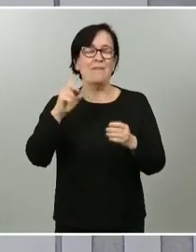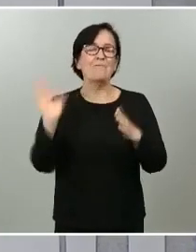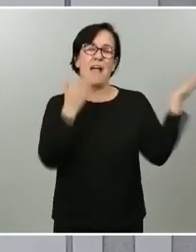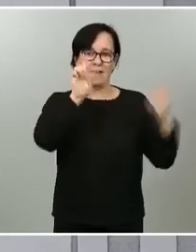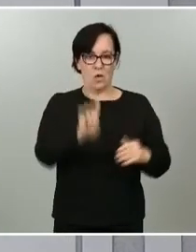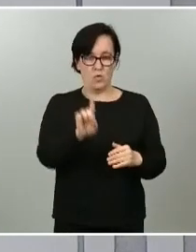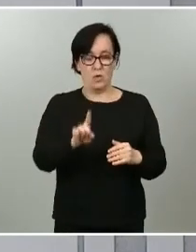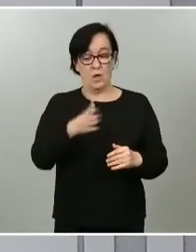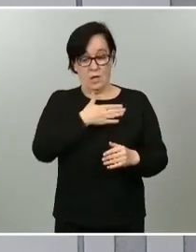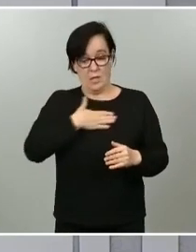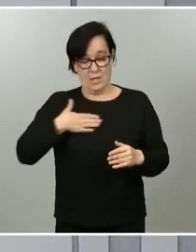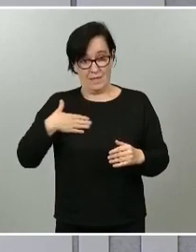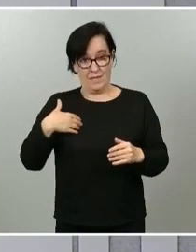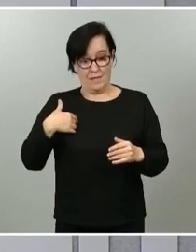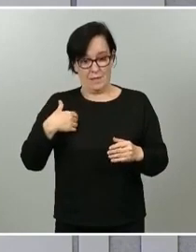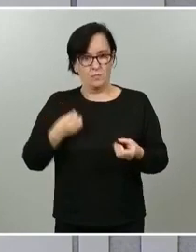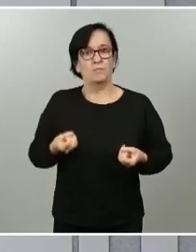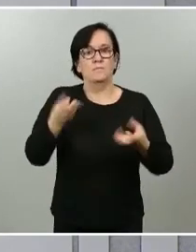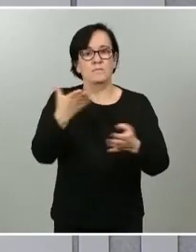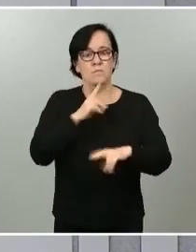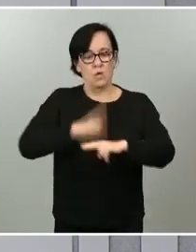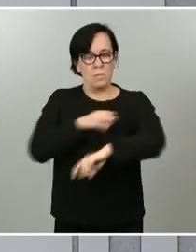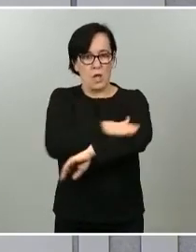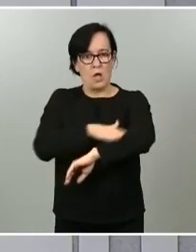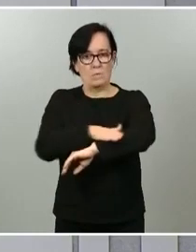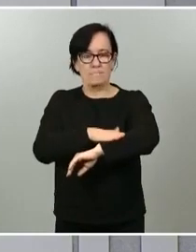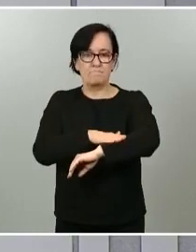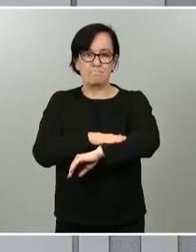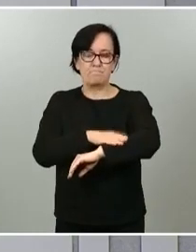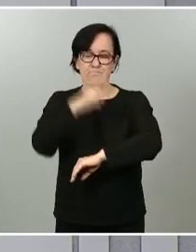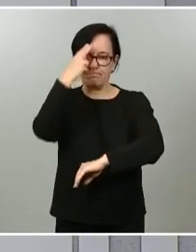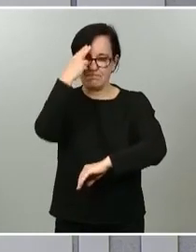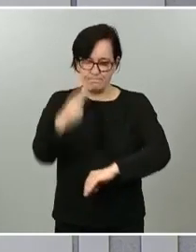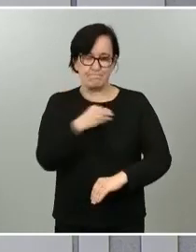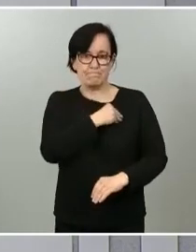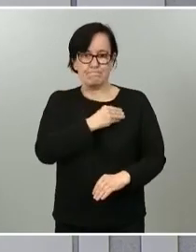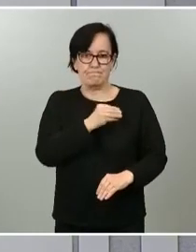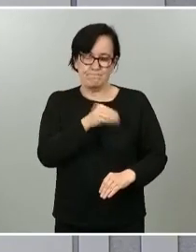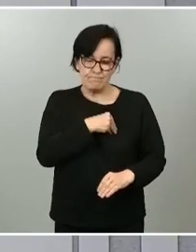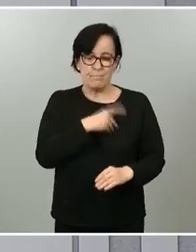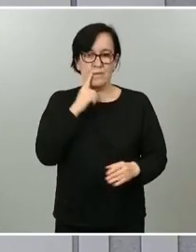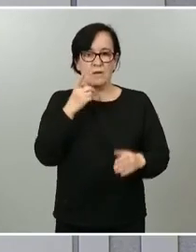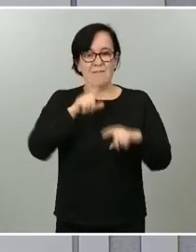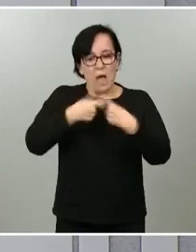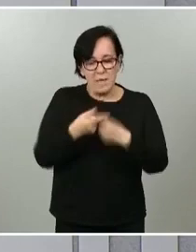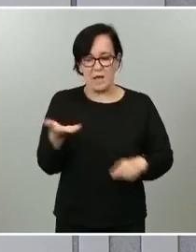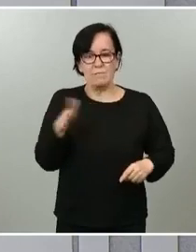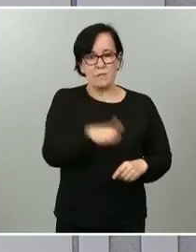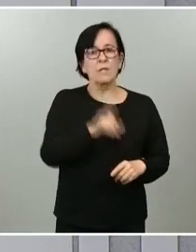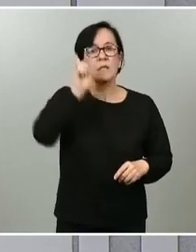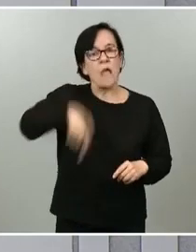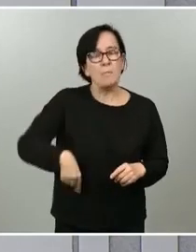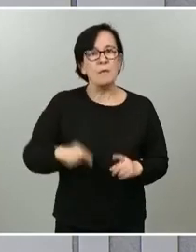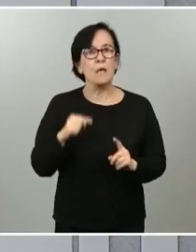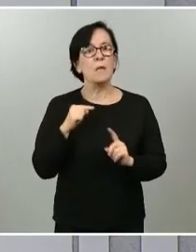trasladar en nombre del Gobierno nuestro más profundo pésame a los familiares, a los fallecidos, mandar también un mensaje